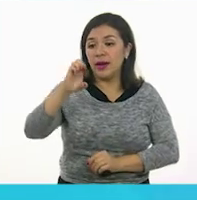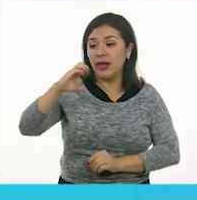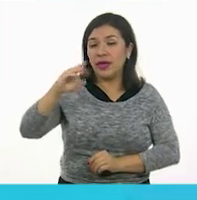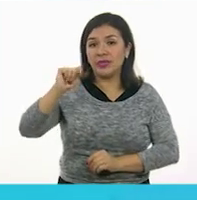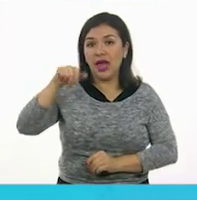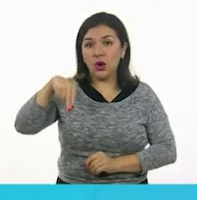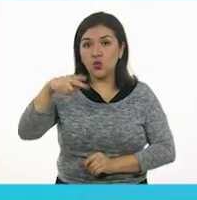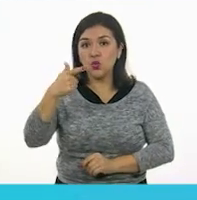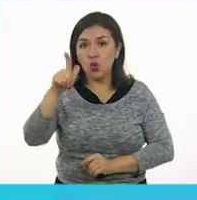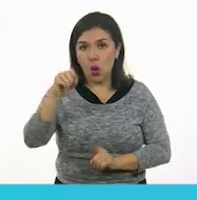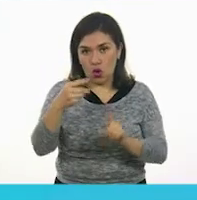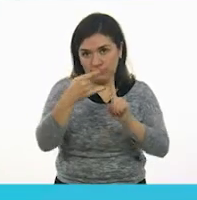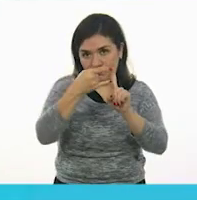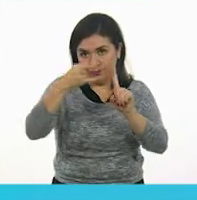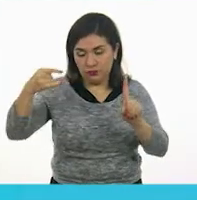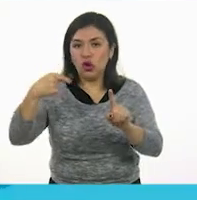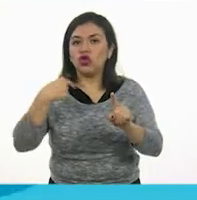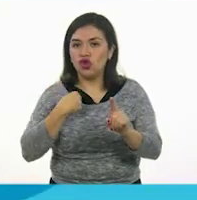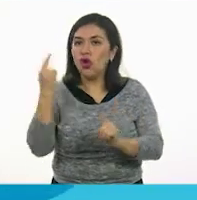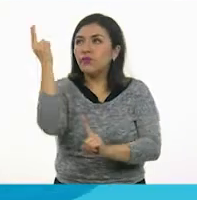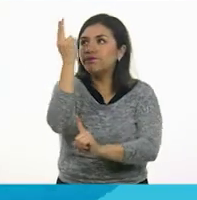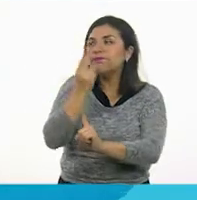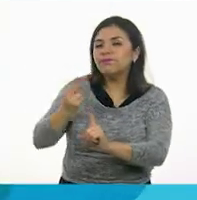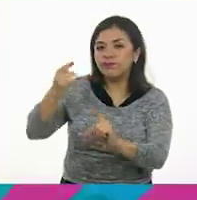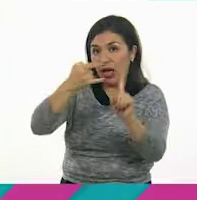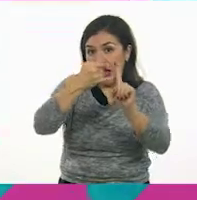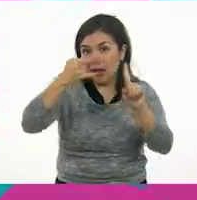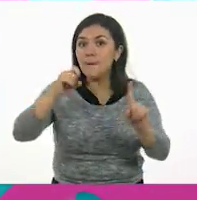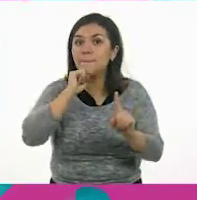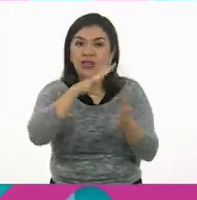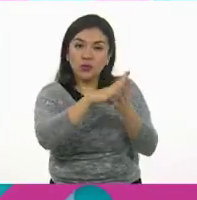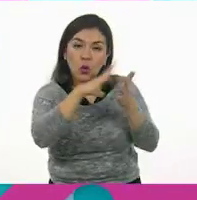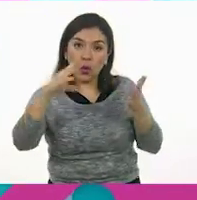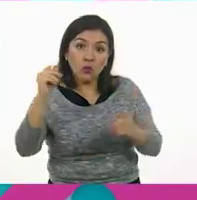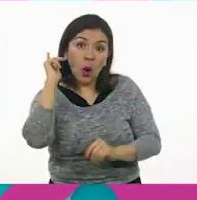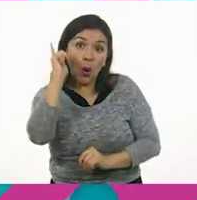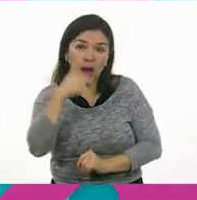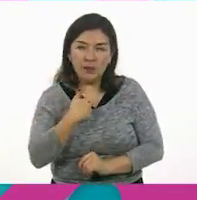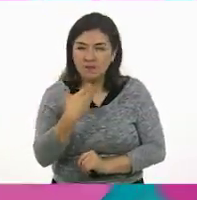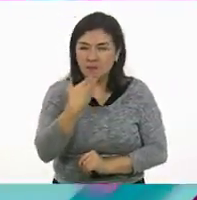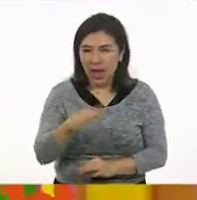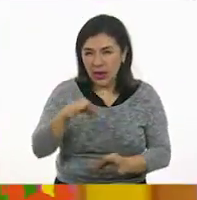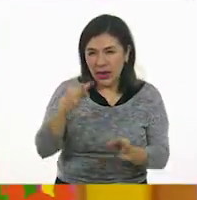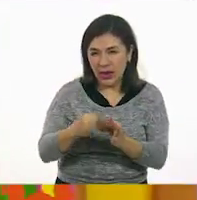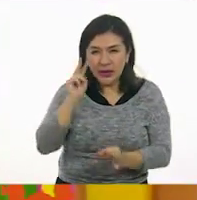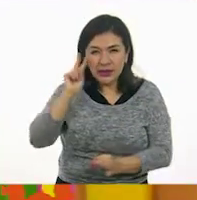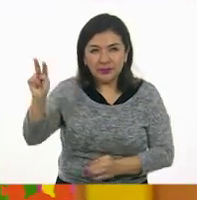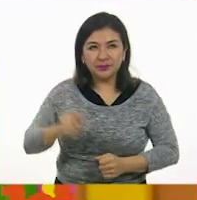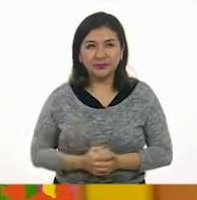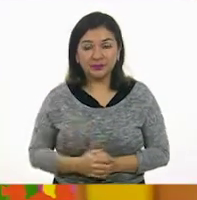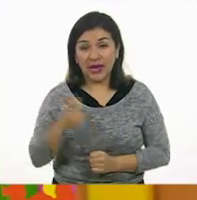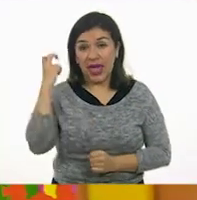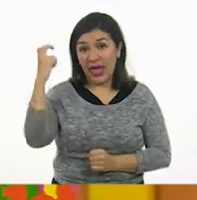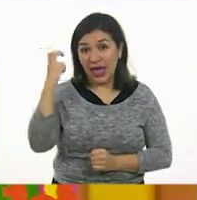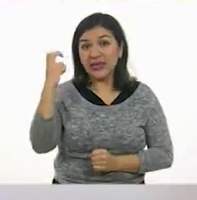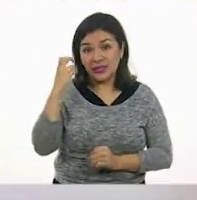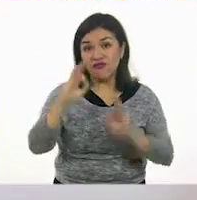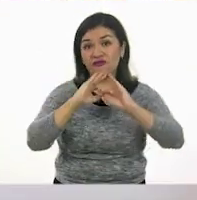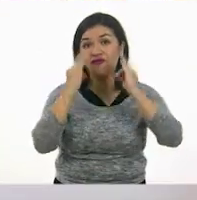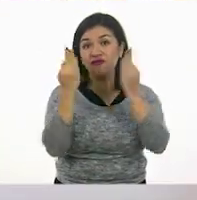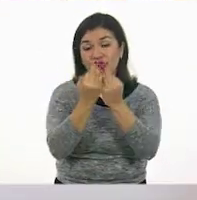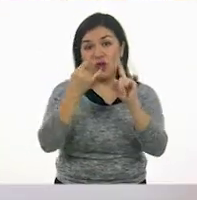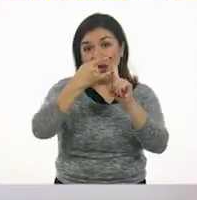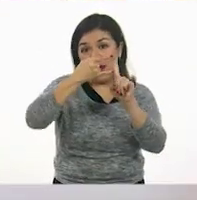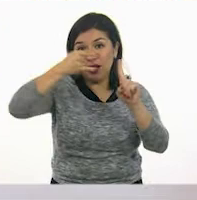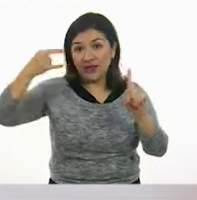Rectángulo. Voy a dibujar el rectángulo. Espero que me salga. Esta es la figura geométrica